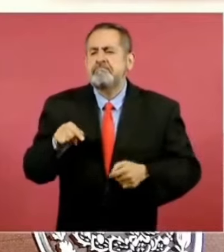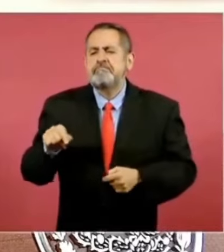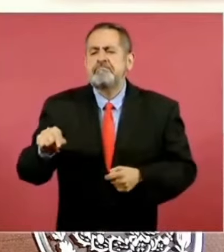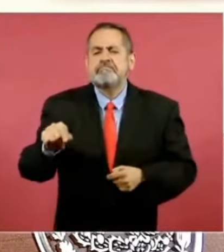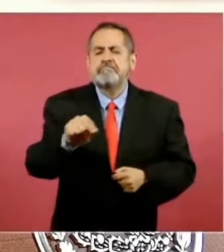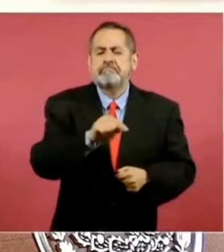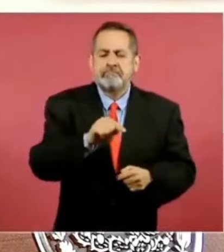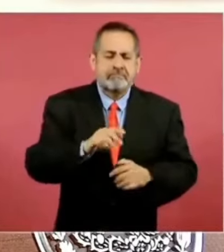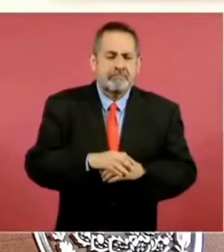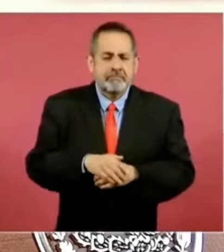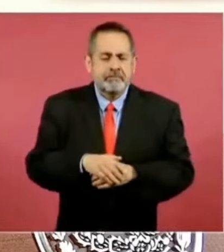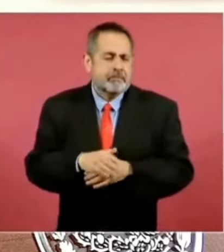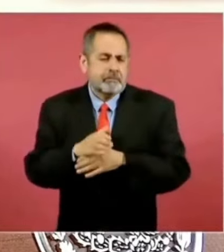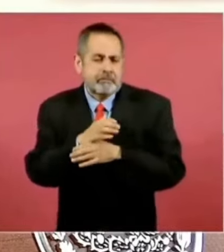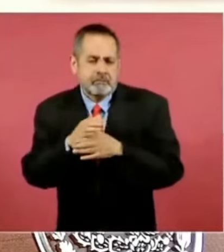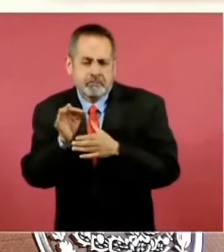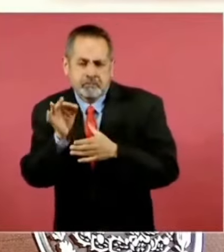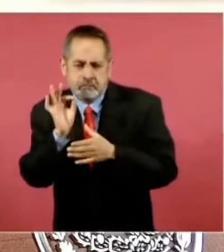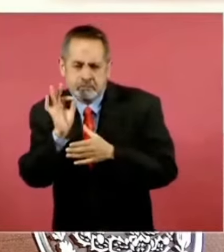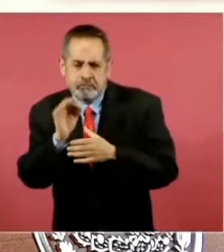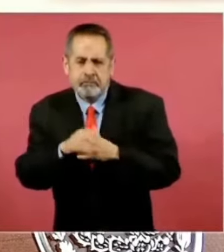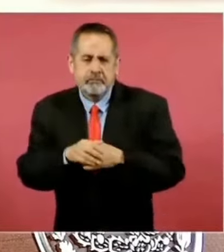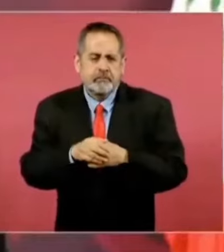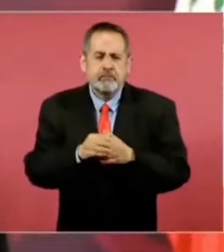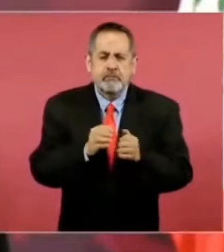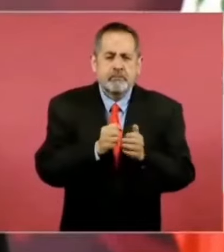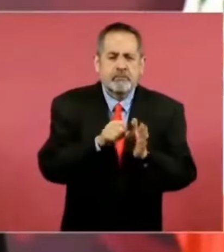me tomo un café, me tomo un pozole,